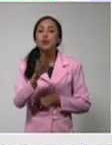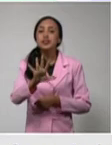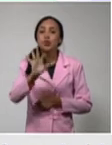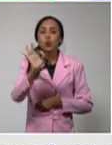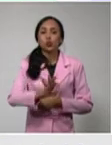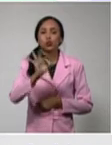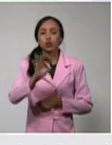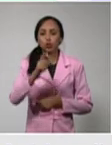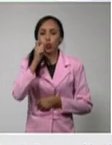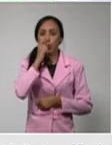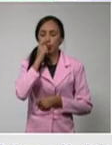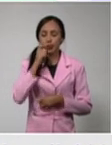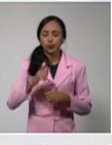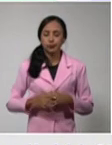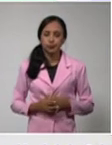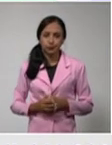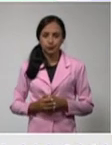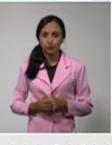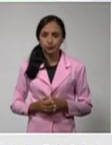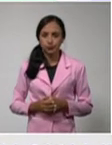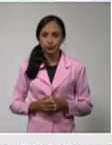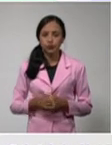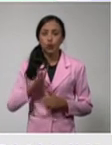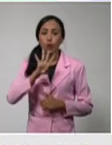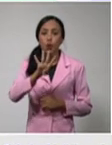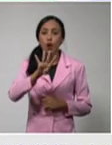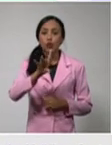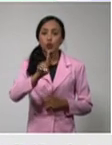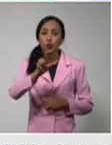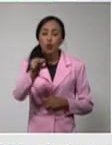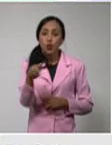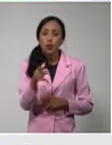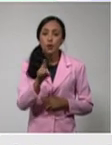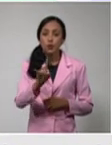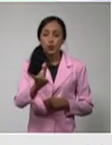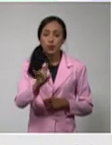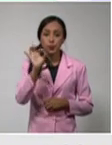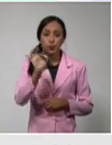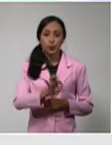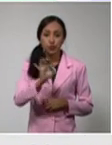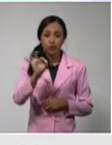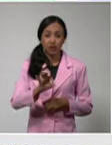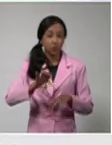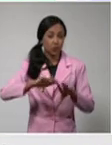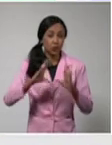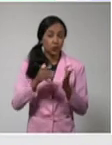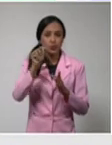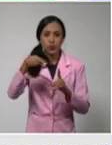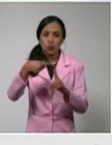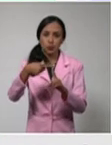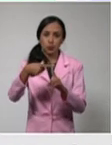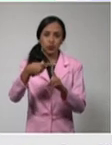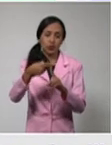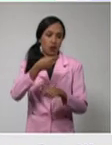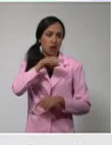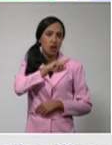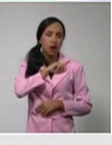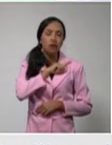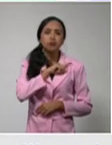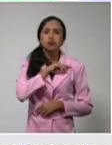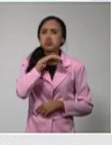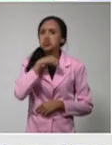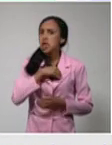41,9% de todos los diagnosticados ayer totalmente asintomáticos.